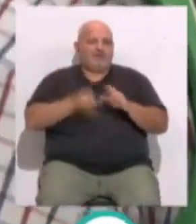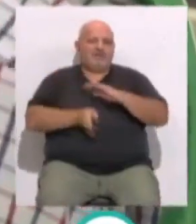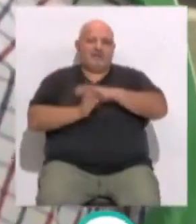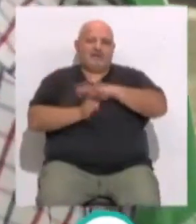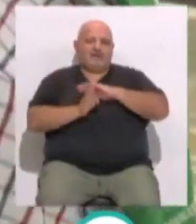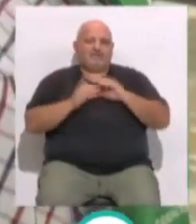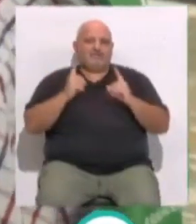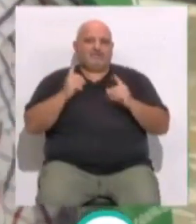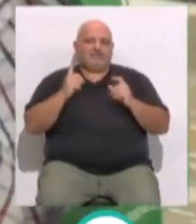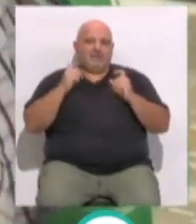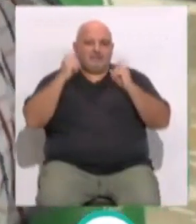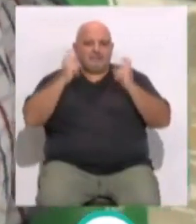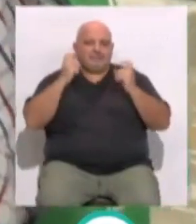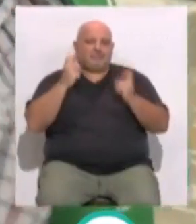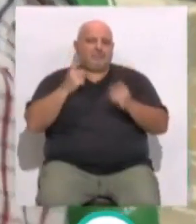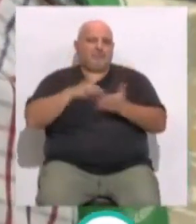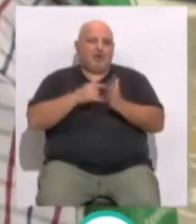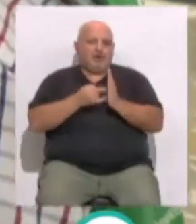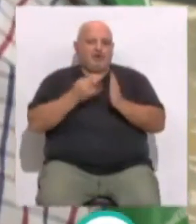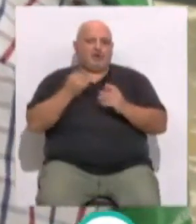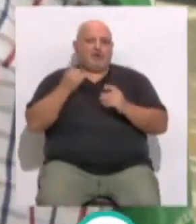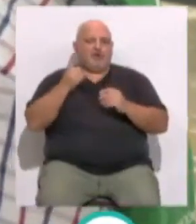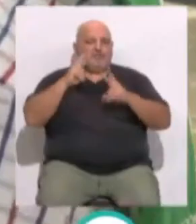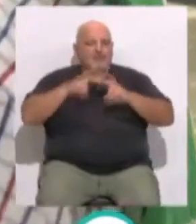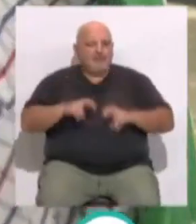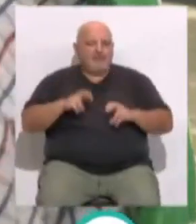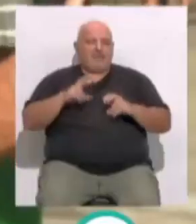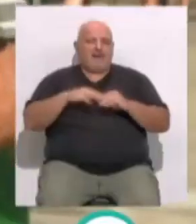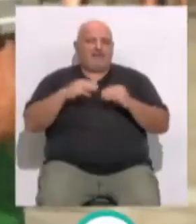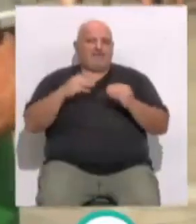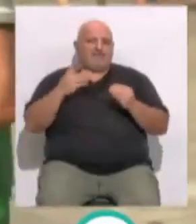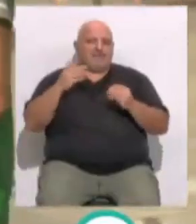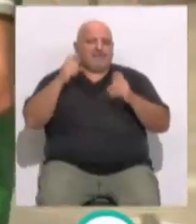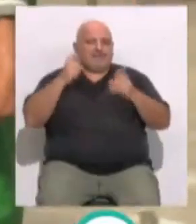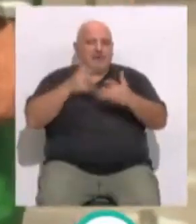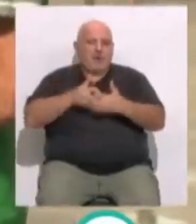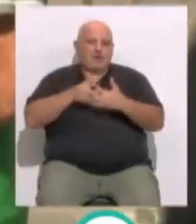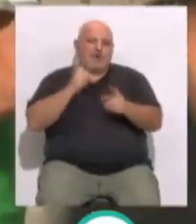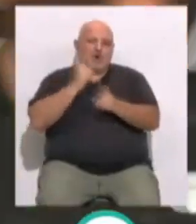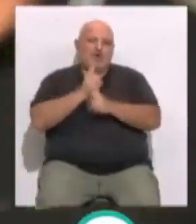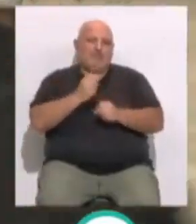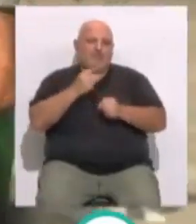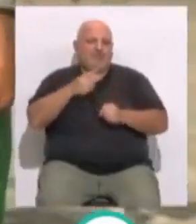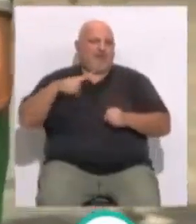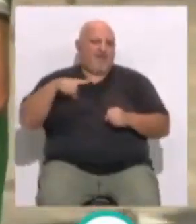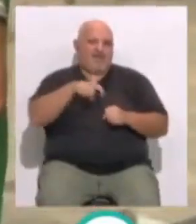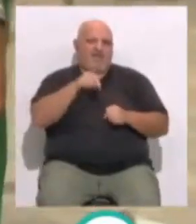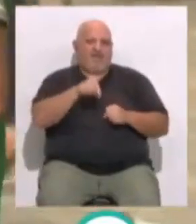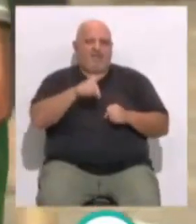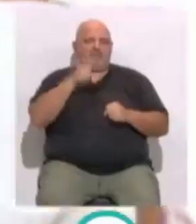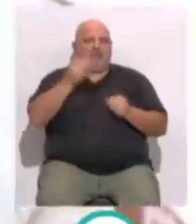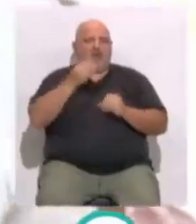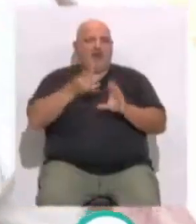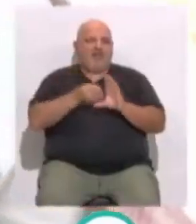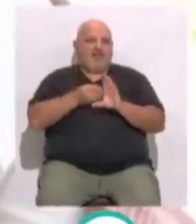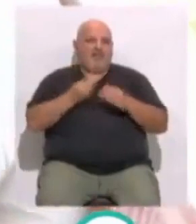impulsando proyectos e investigaciones que buscan ayudar en la lucha contra el cáncer, logrando una mejor calidad